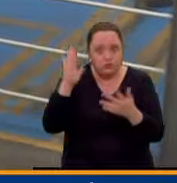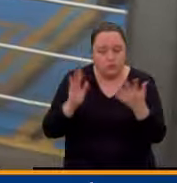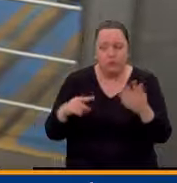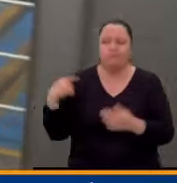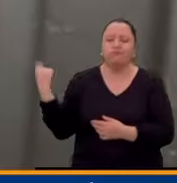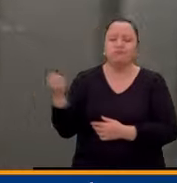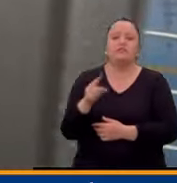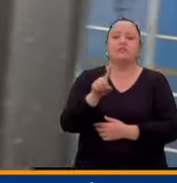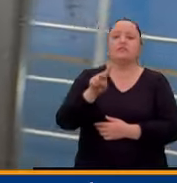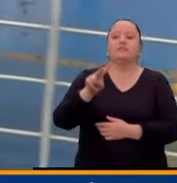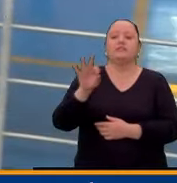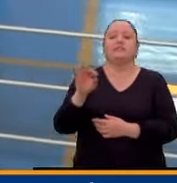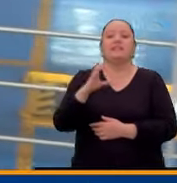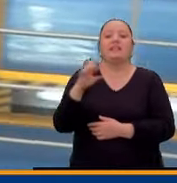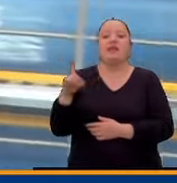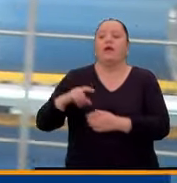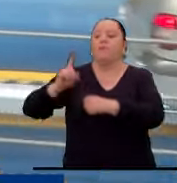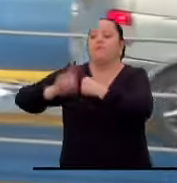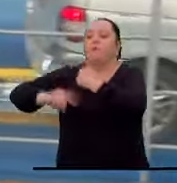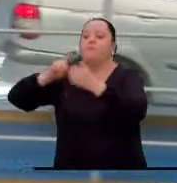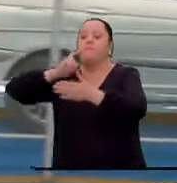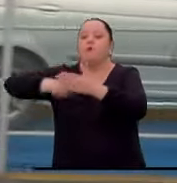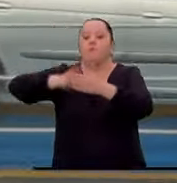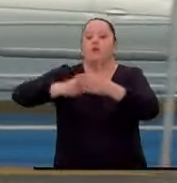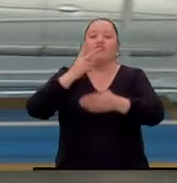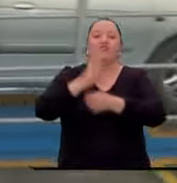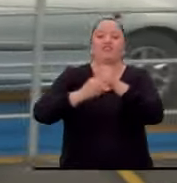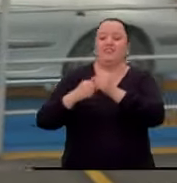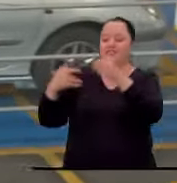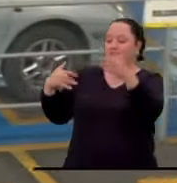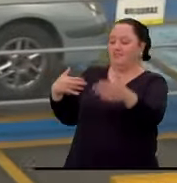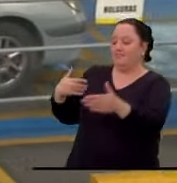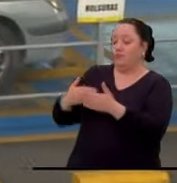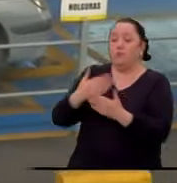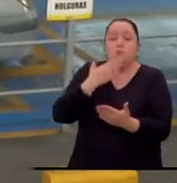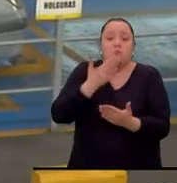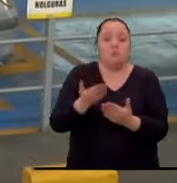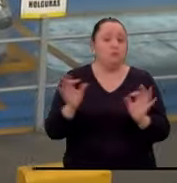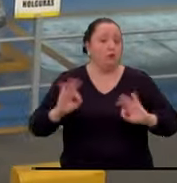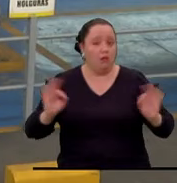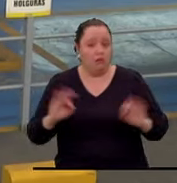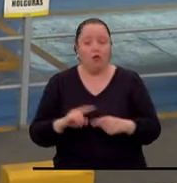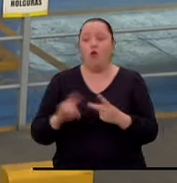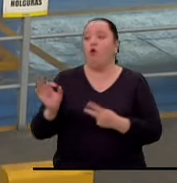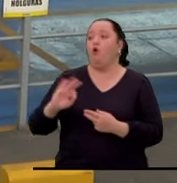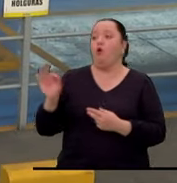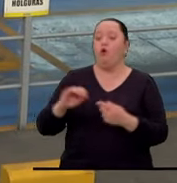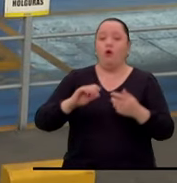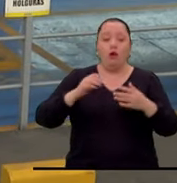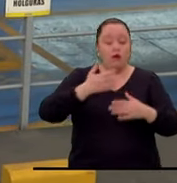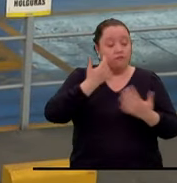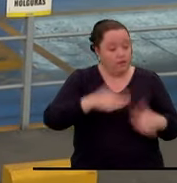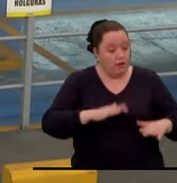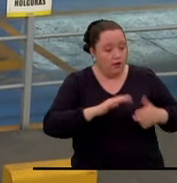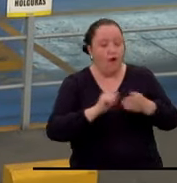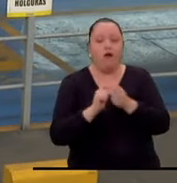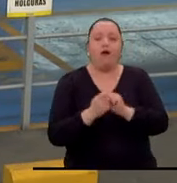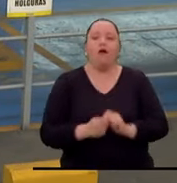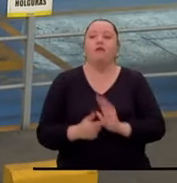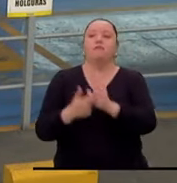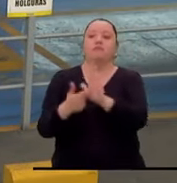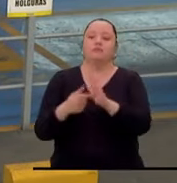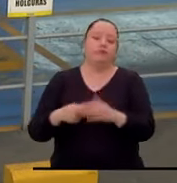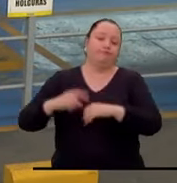CDA han sido multados en dos años por funcionar sin licencia o por alterar los resultados de las revisiones técnico-mecánicas.